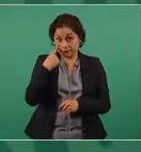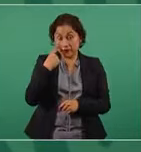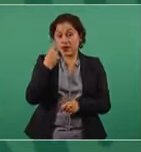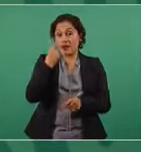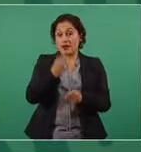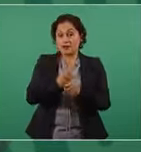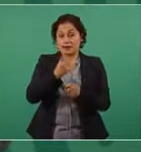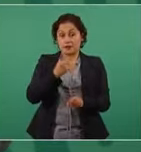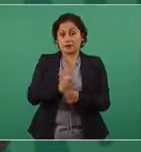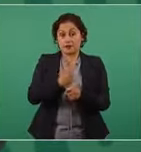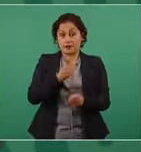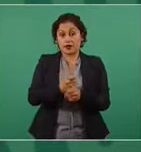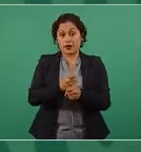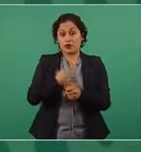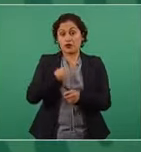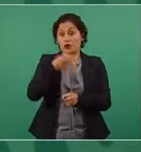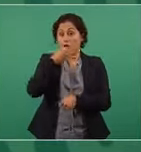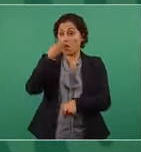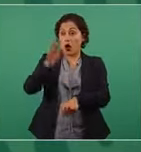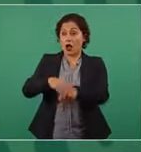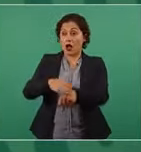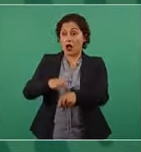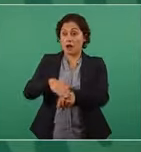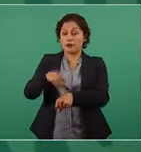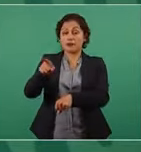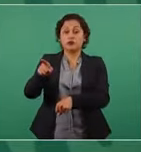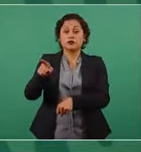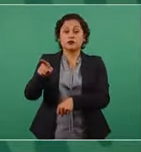la recuperación al